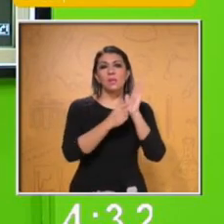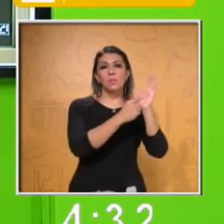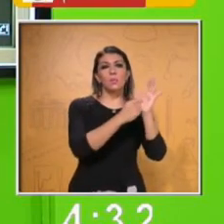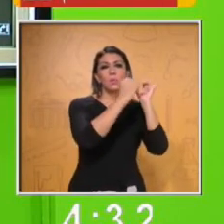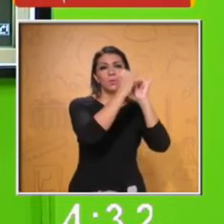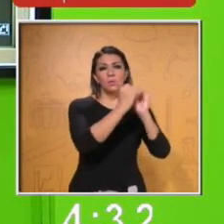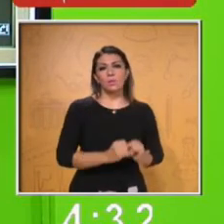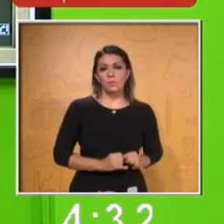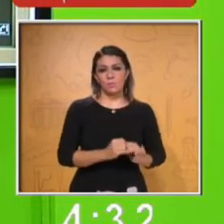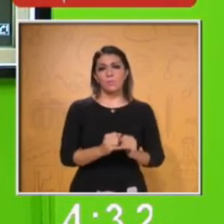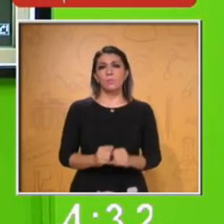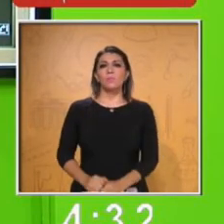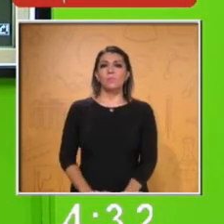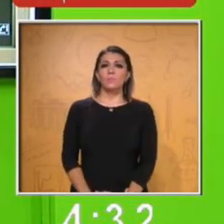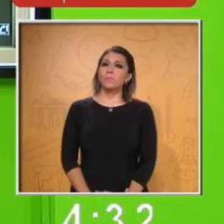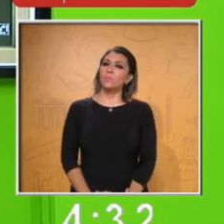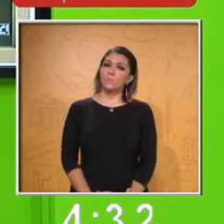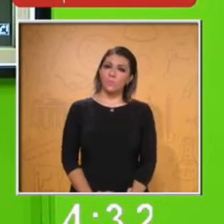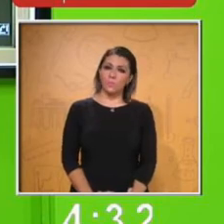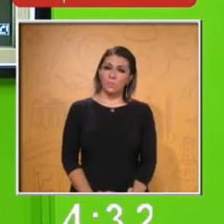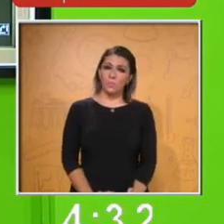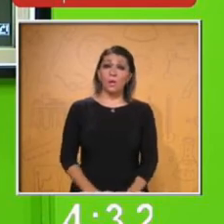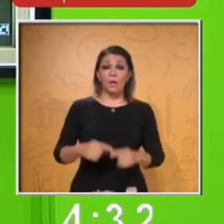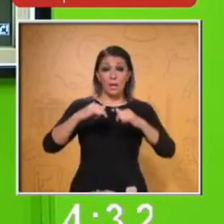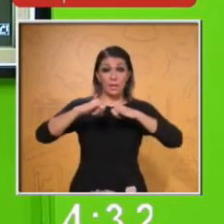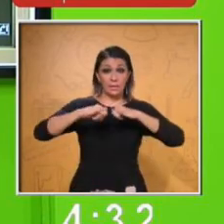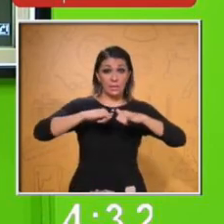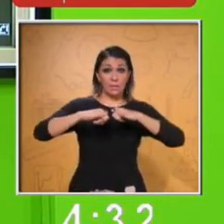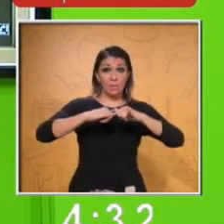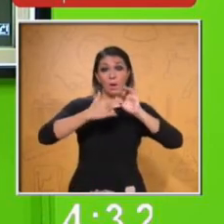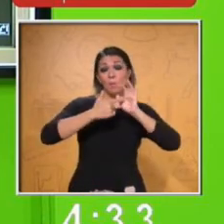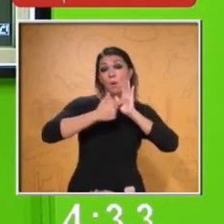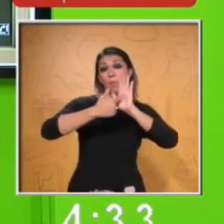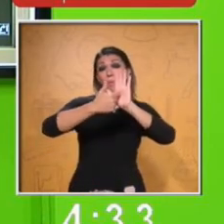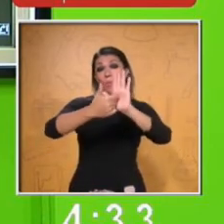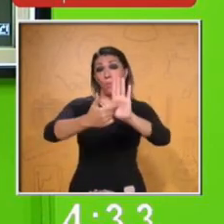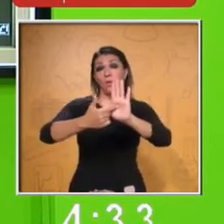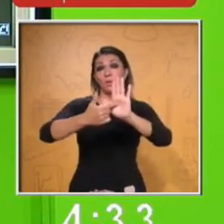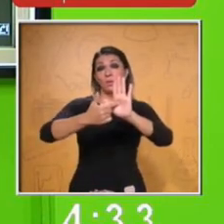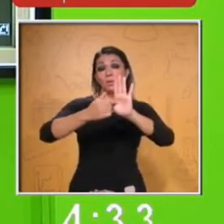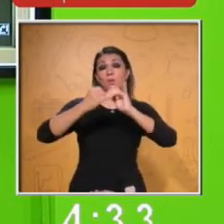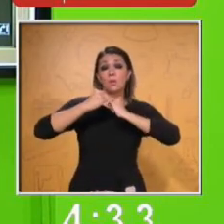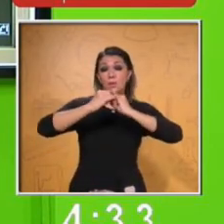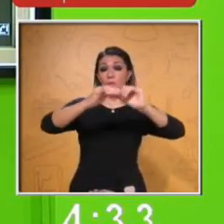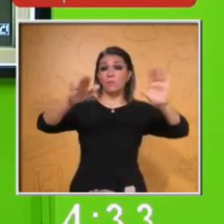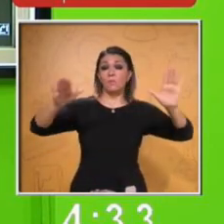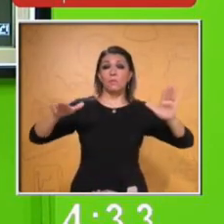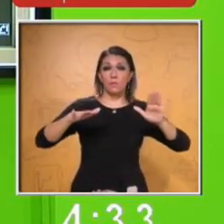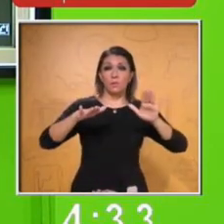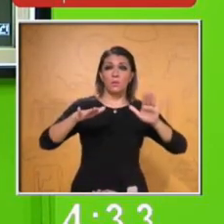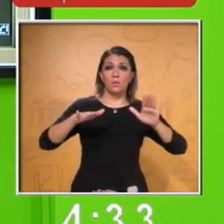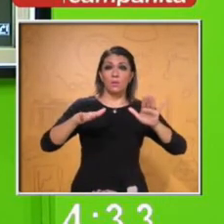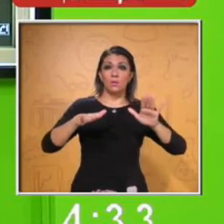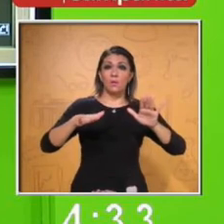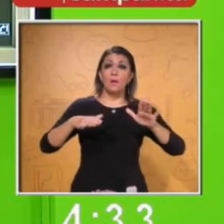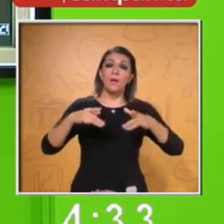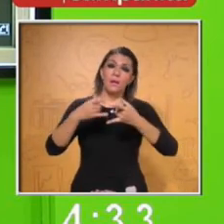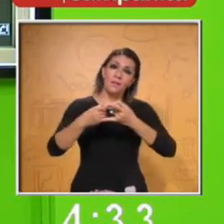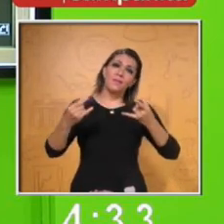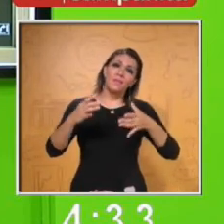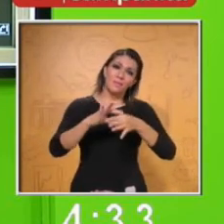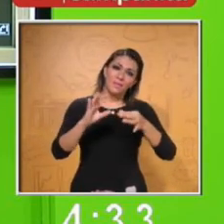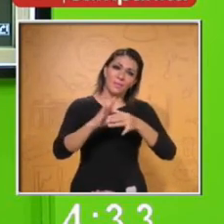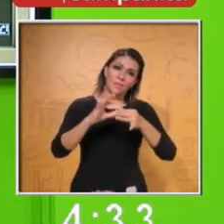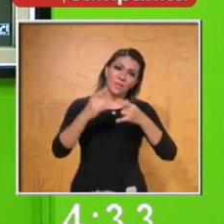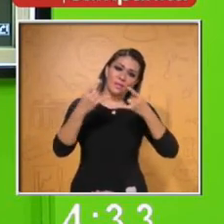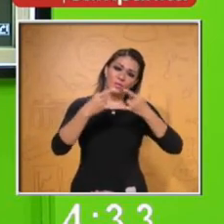tenemos en una presentación. Aquí dice, este mapa nos muestra esta información. Recuerda que él está hablando de la historia del idioma